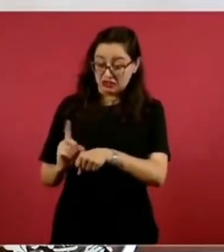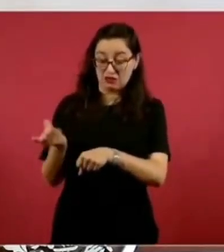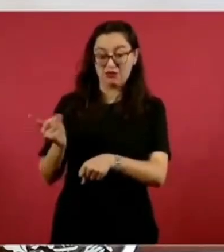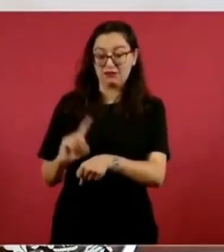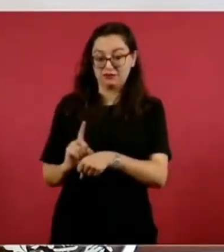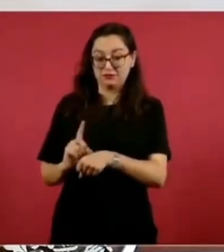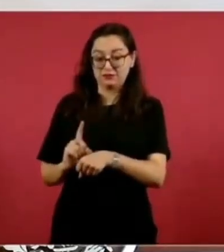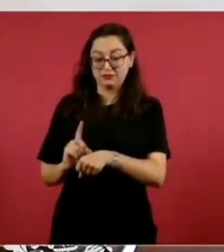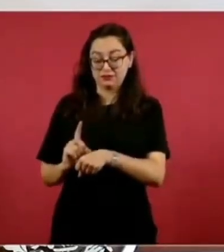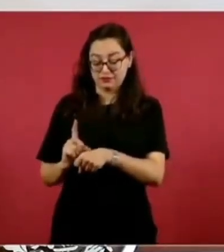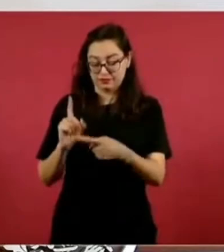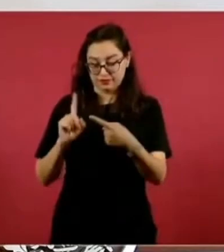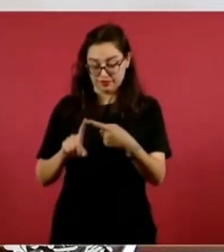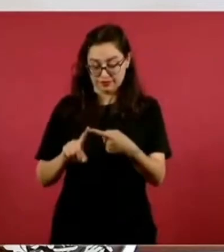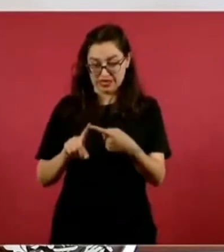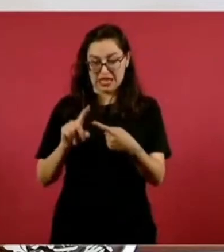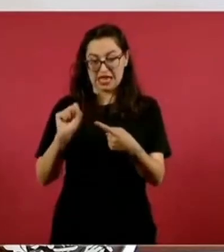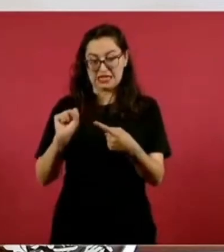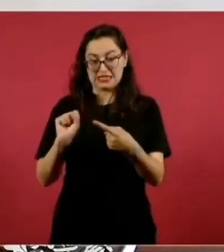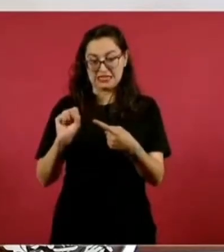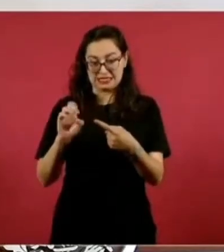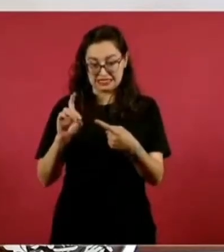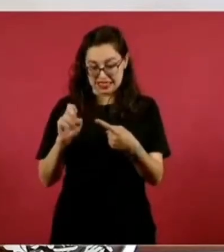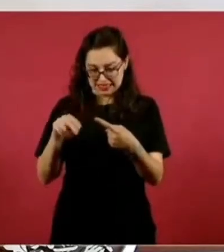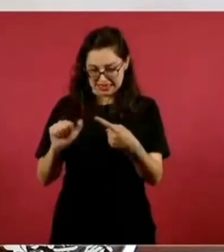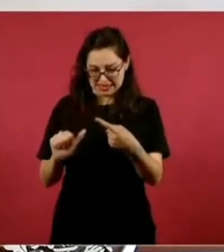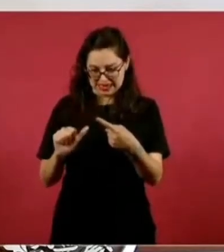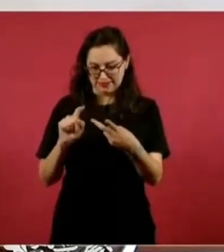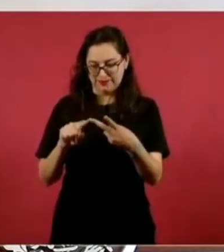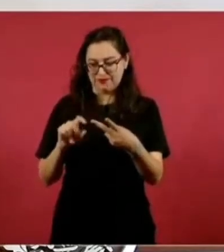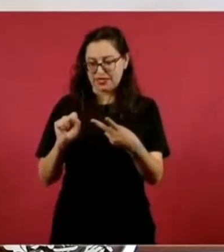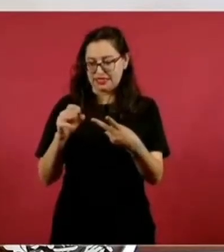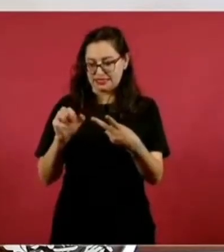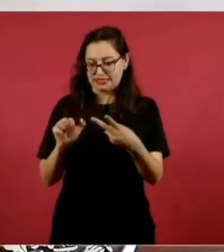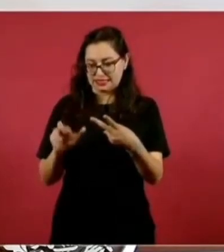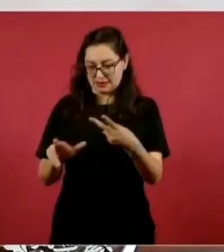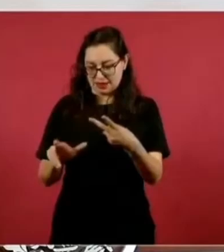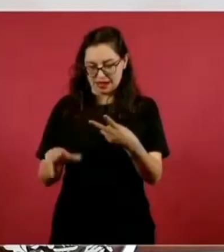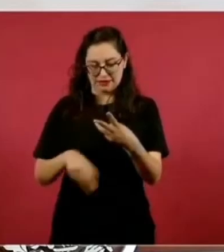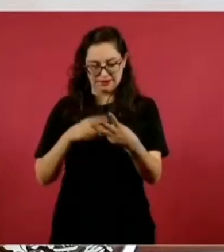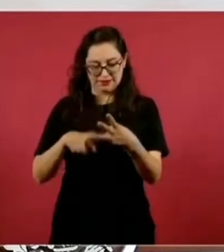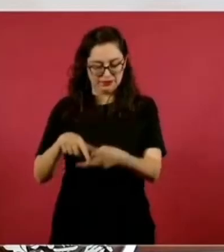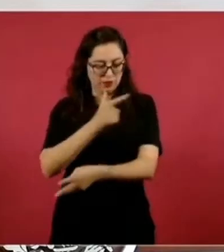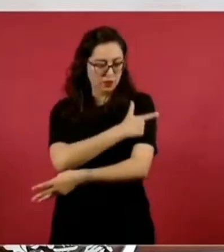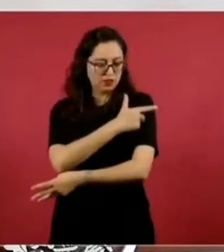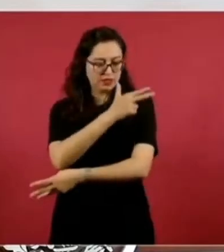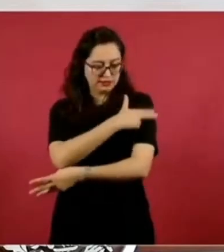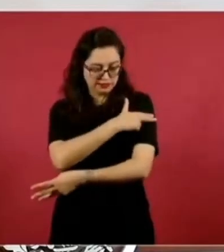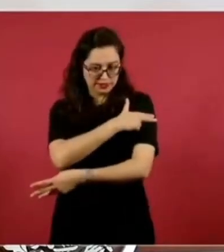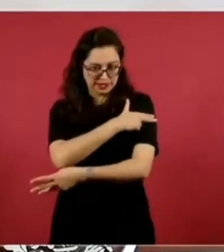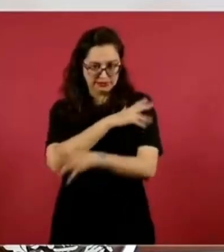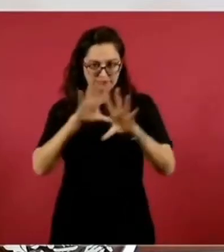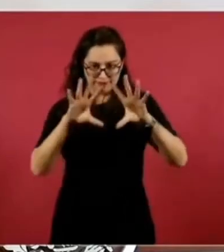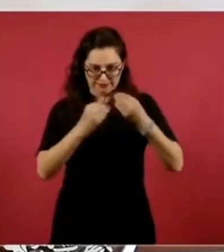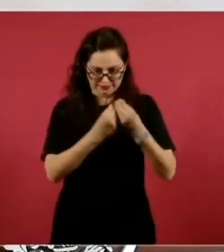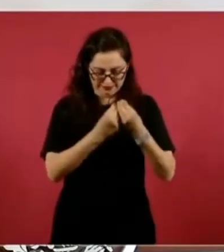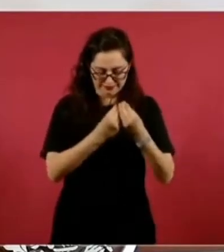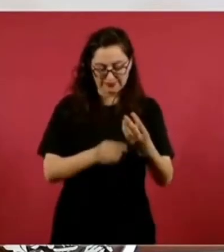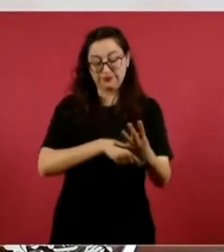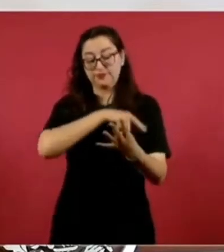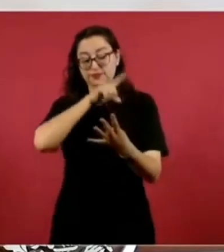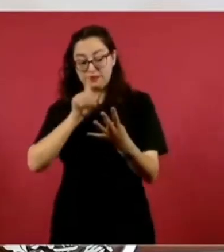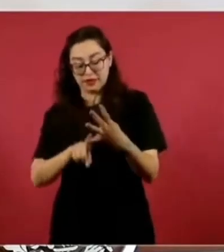las Fuerzas Armadas y, en general, el Gabinete de Seguridad, hacen diferentes